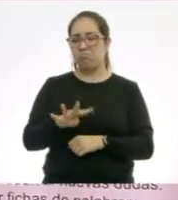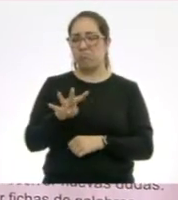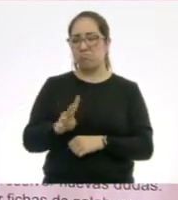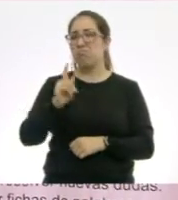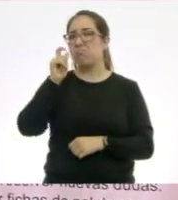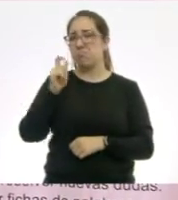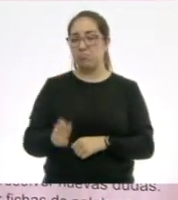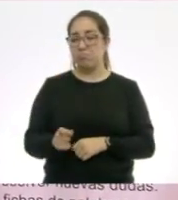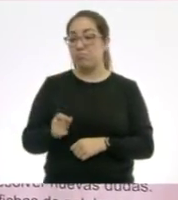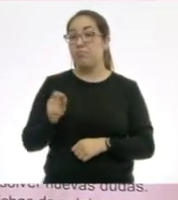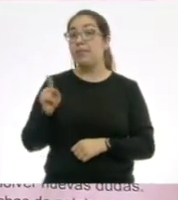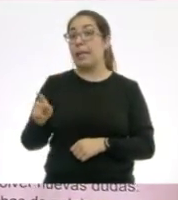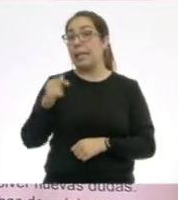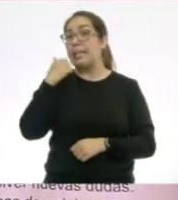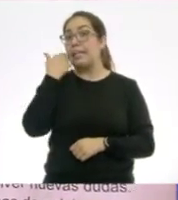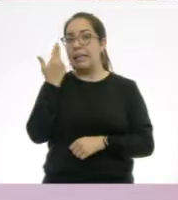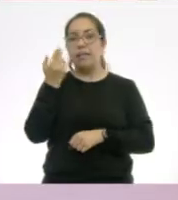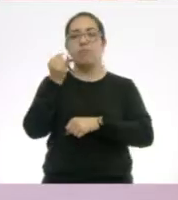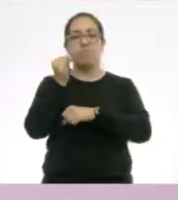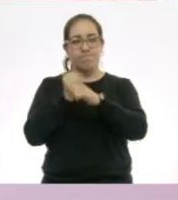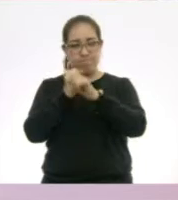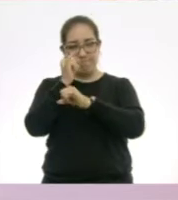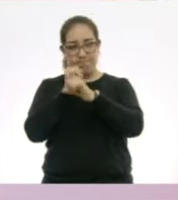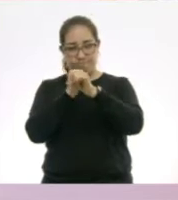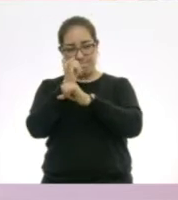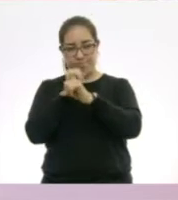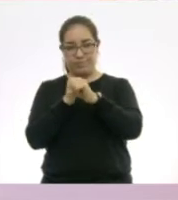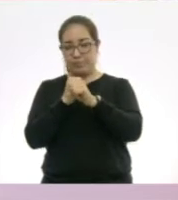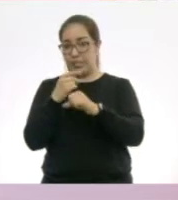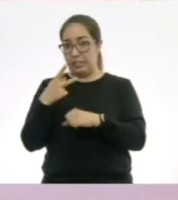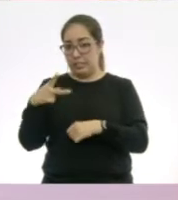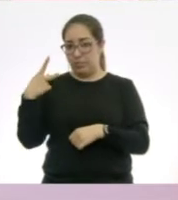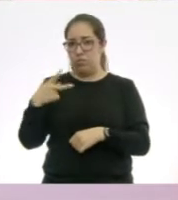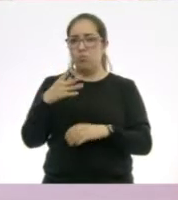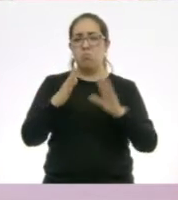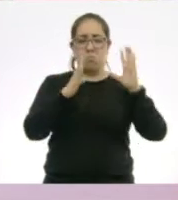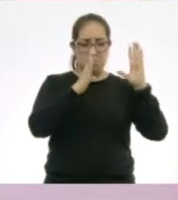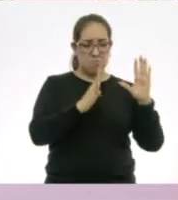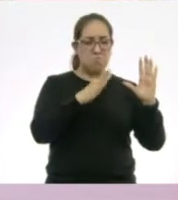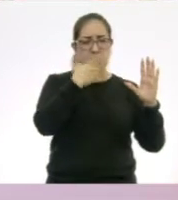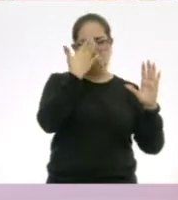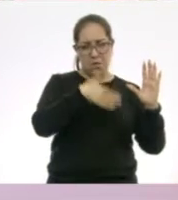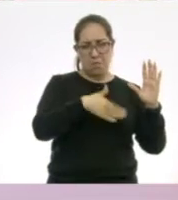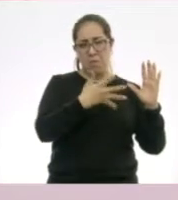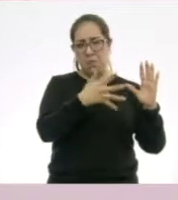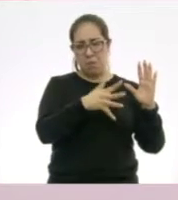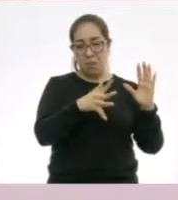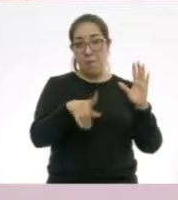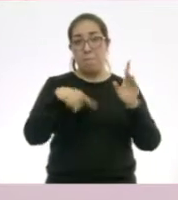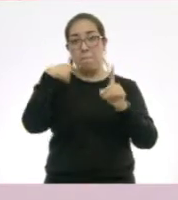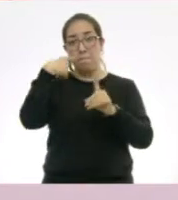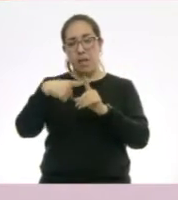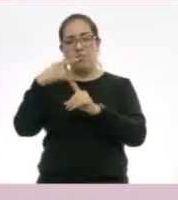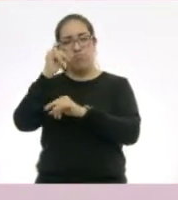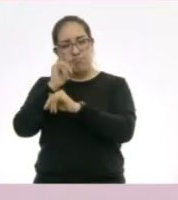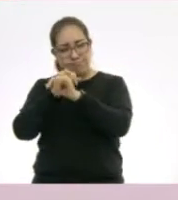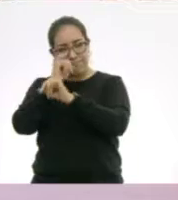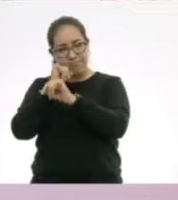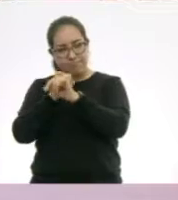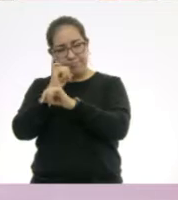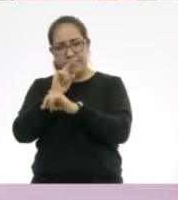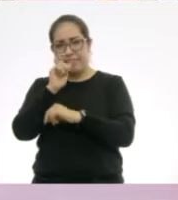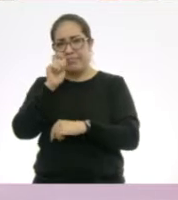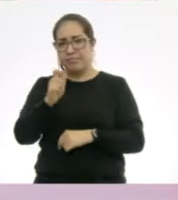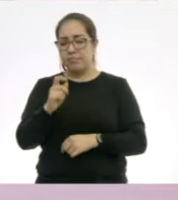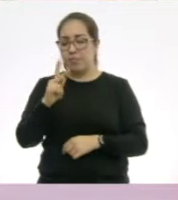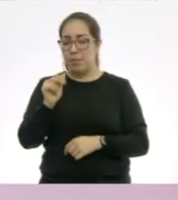Esto es lo que él tiene que averiguar. Parte de lo que sabe y después va a averiguar qué es